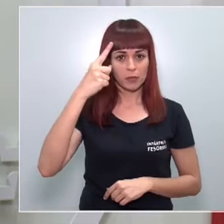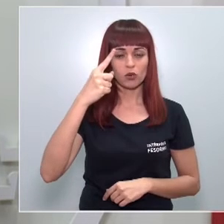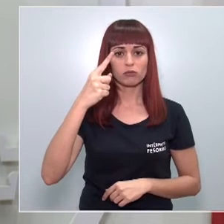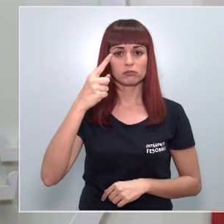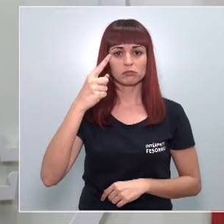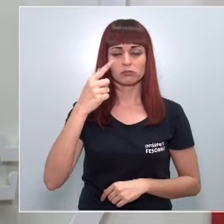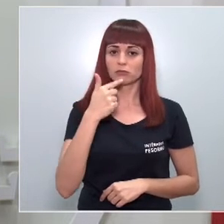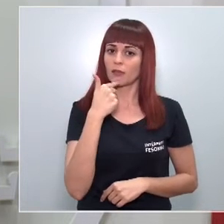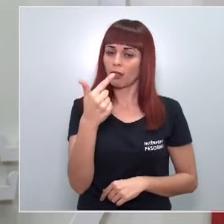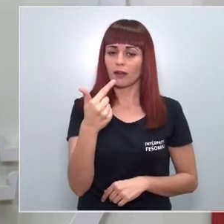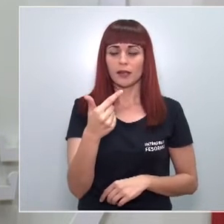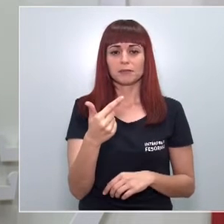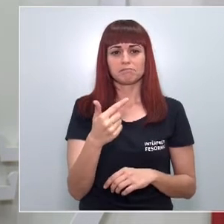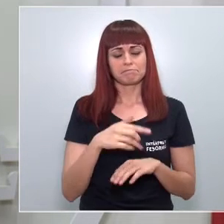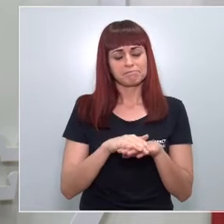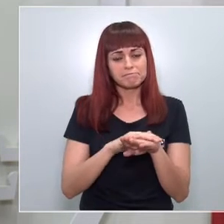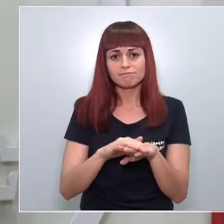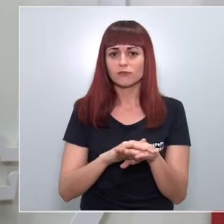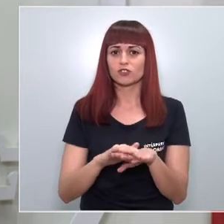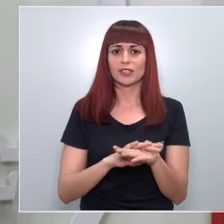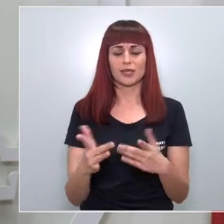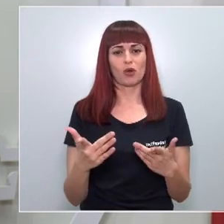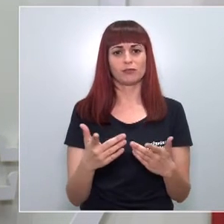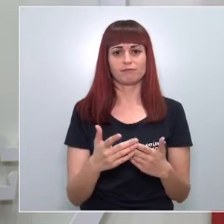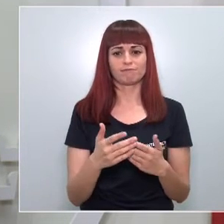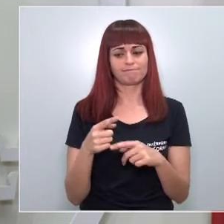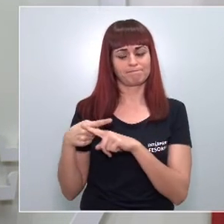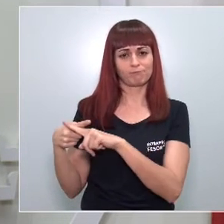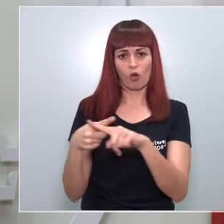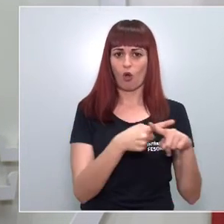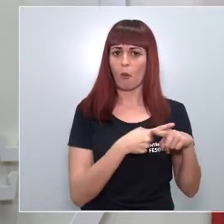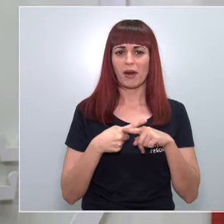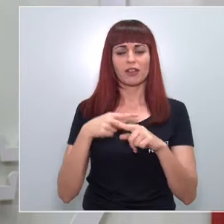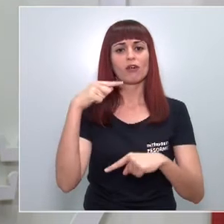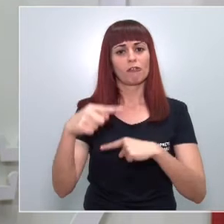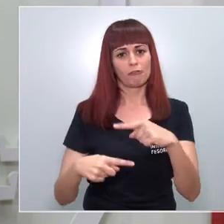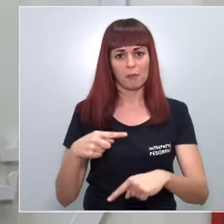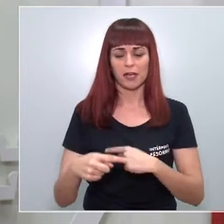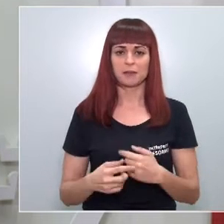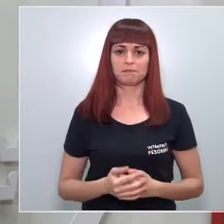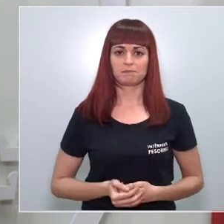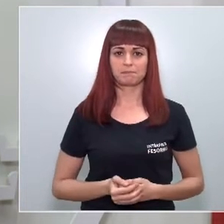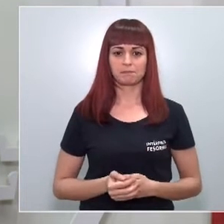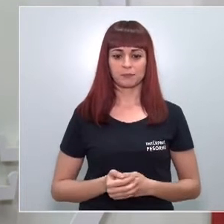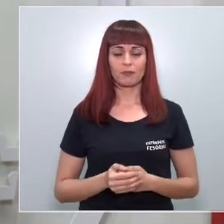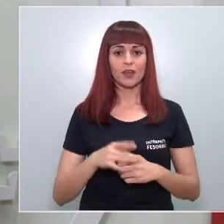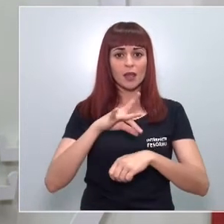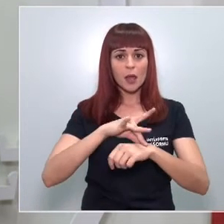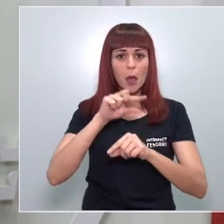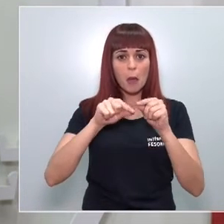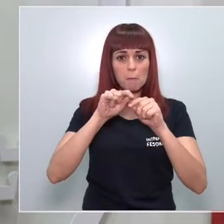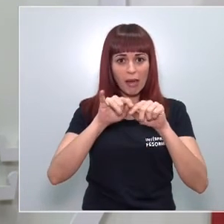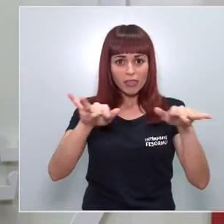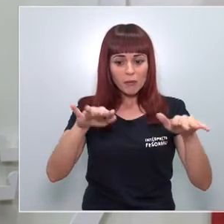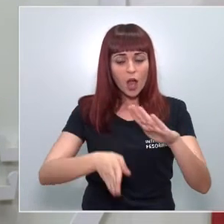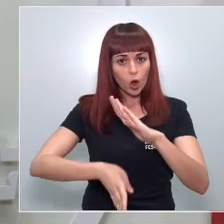enviamos nuestro mensaje de afecto y de duelo compartido con todos sus familiares. La pandemia sigue en